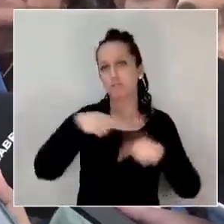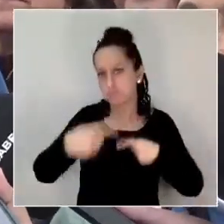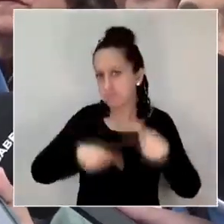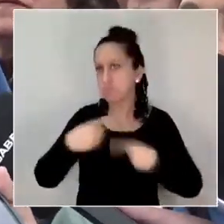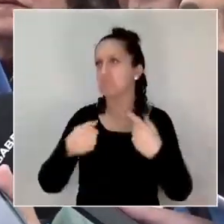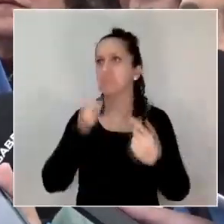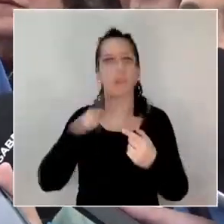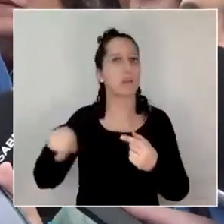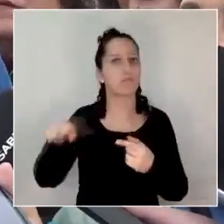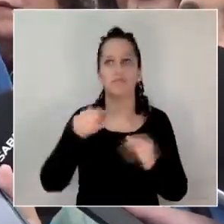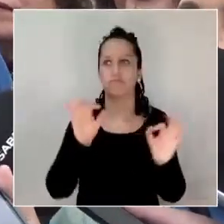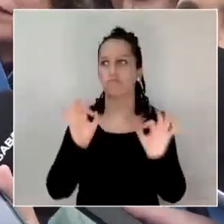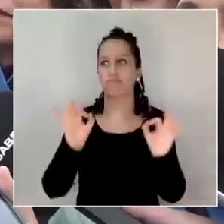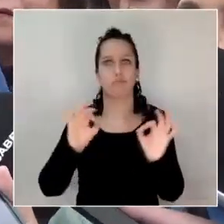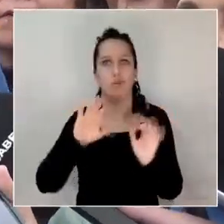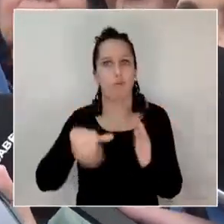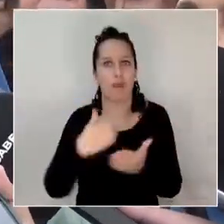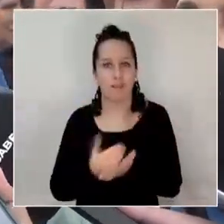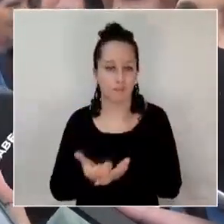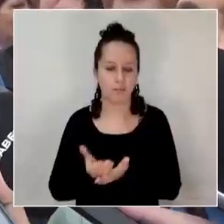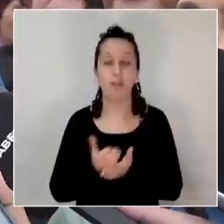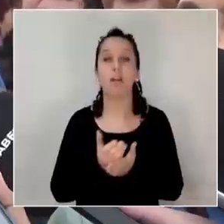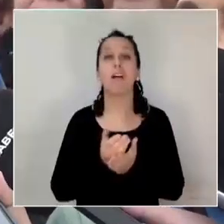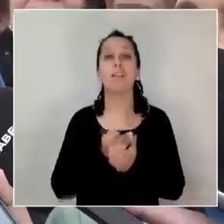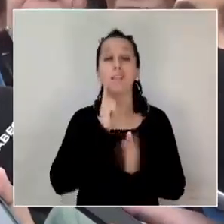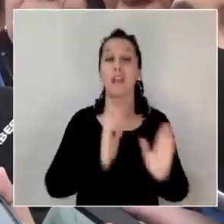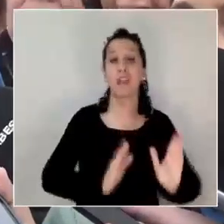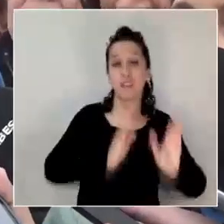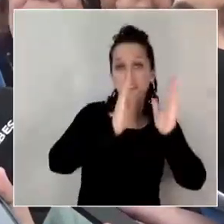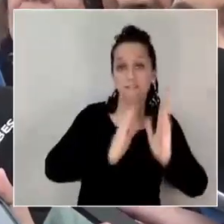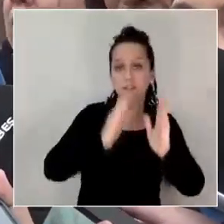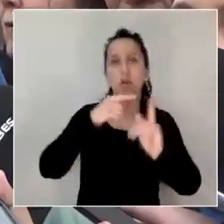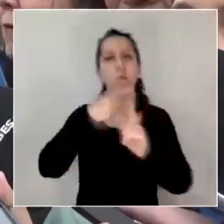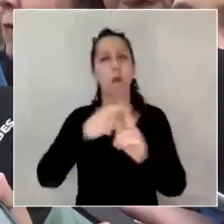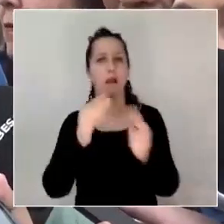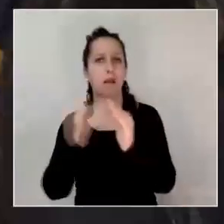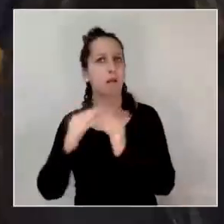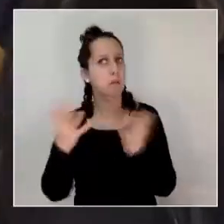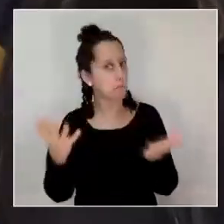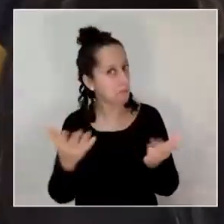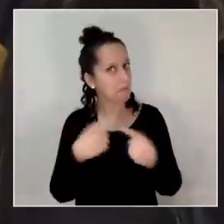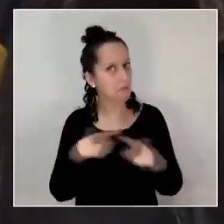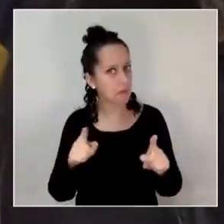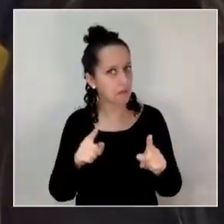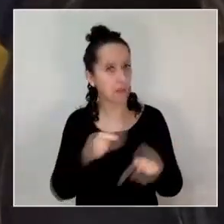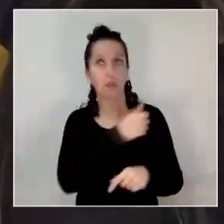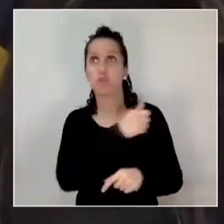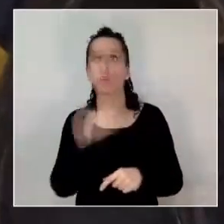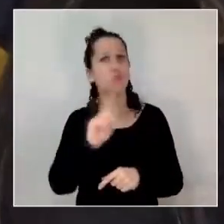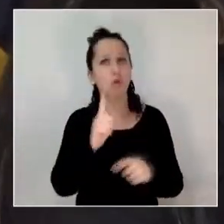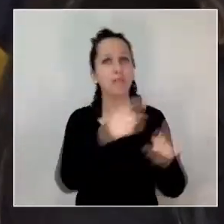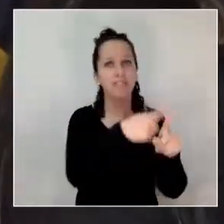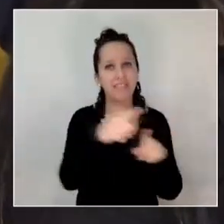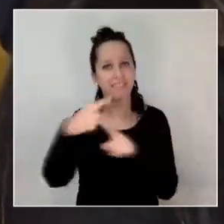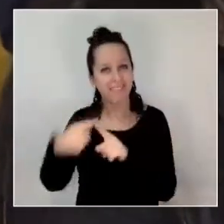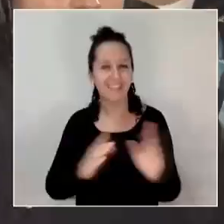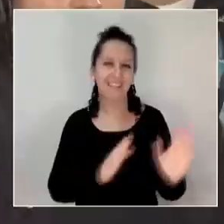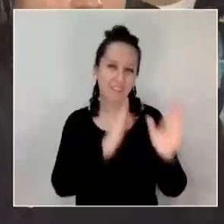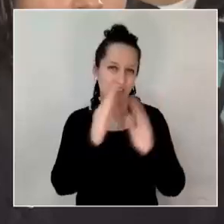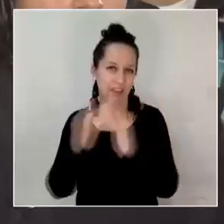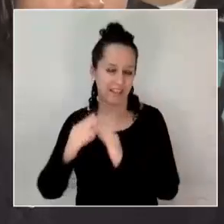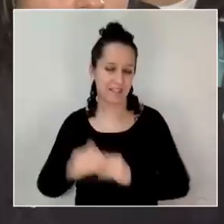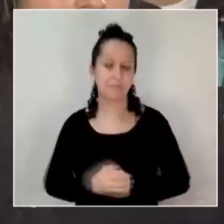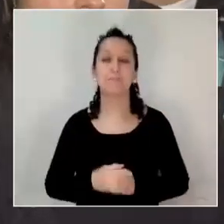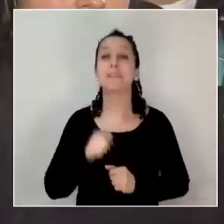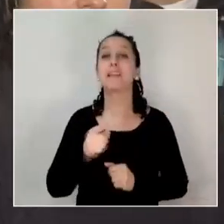tiene un conjunto, además es un condominio mezclado de edificios con casas, cosa que no es frecuente. El Comité ProCasa La Concepción